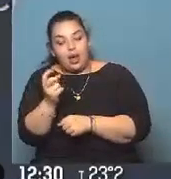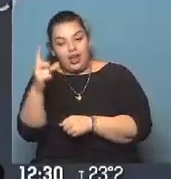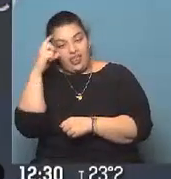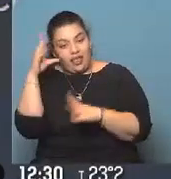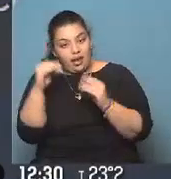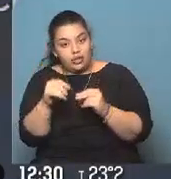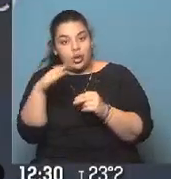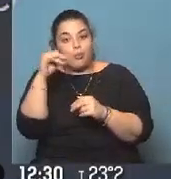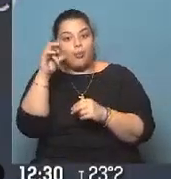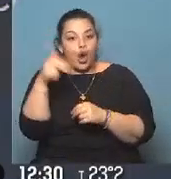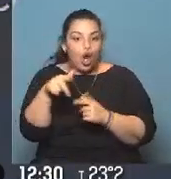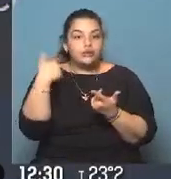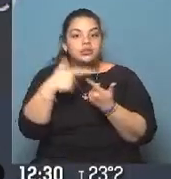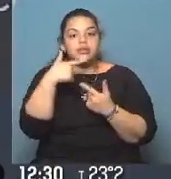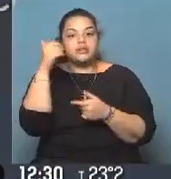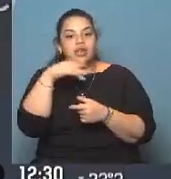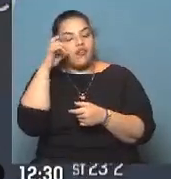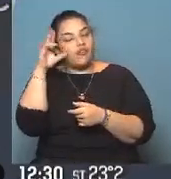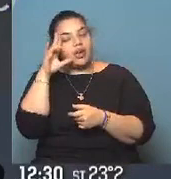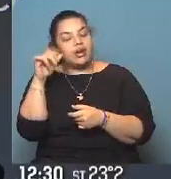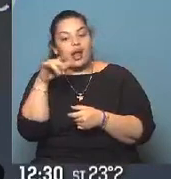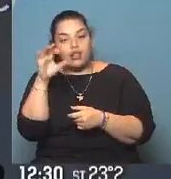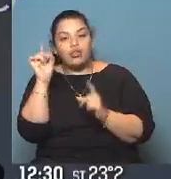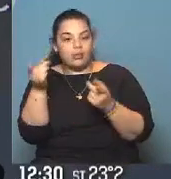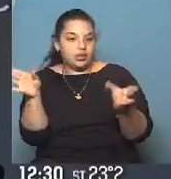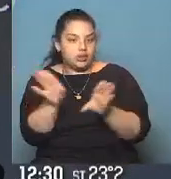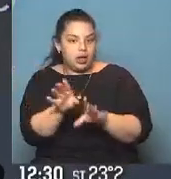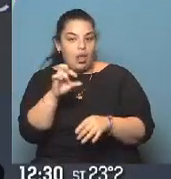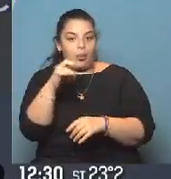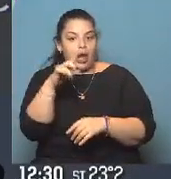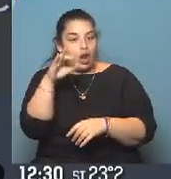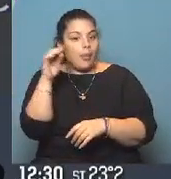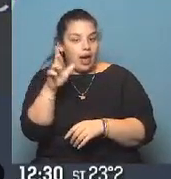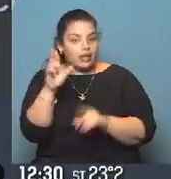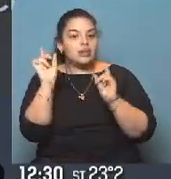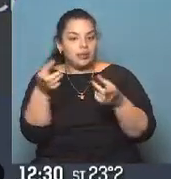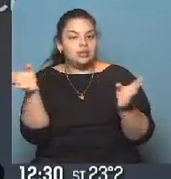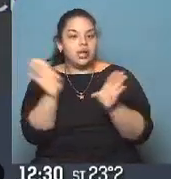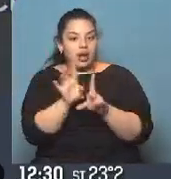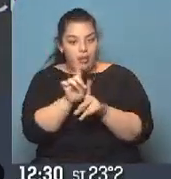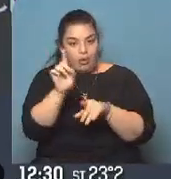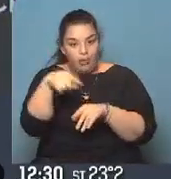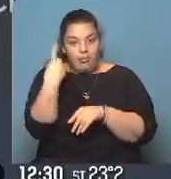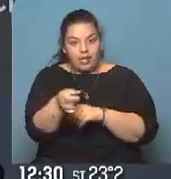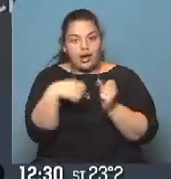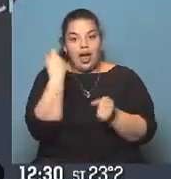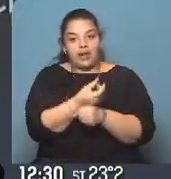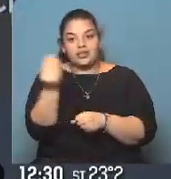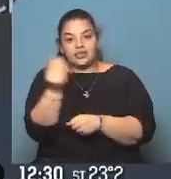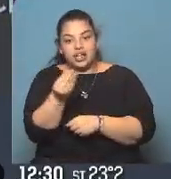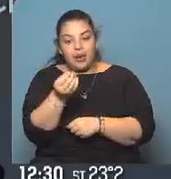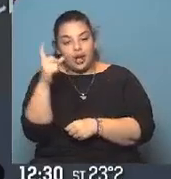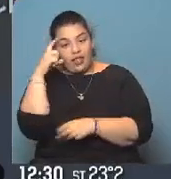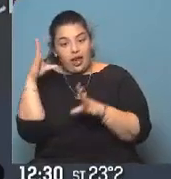cerrados desde el jueves hasta el sábado 22 horas. El Palomar cerrado también desde mañana 20 horas hasta el sábado